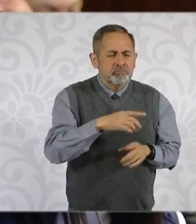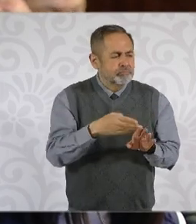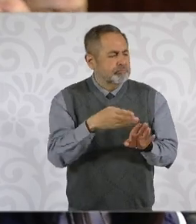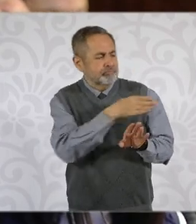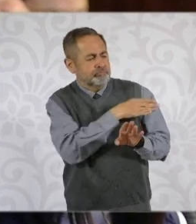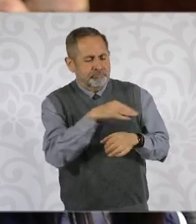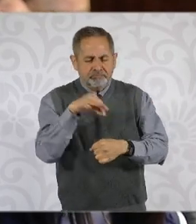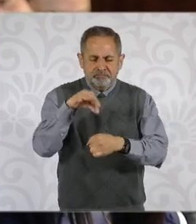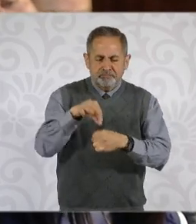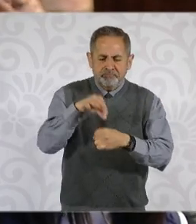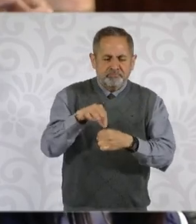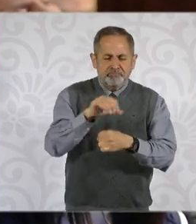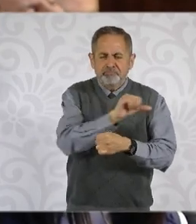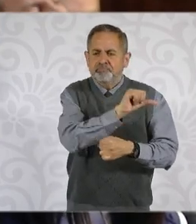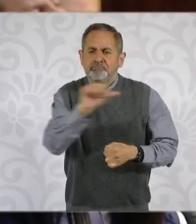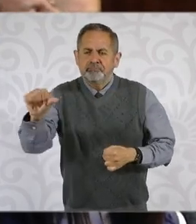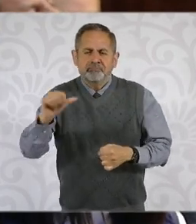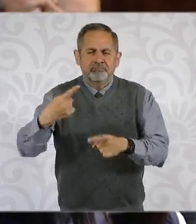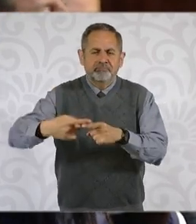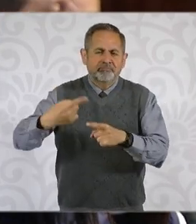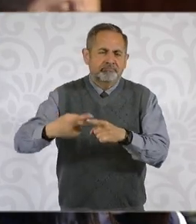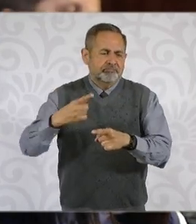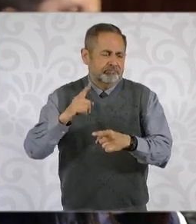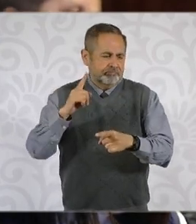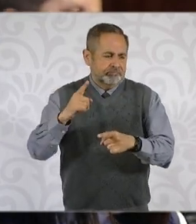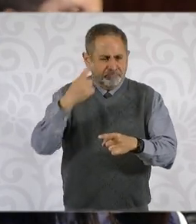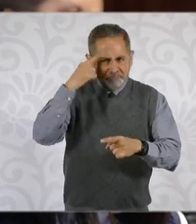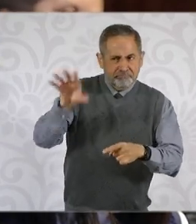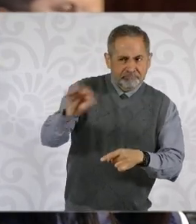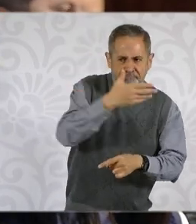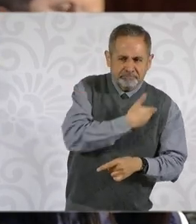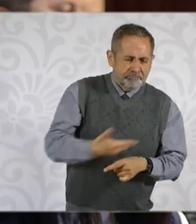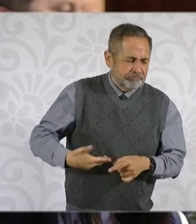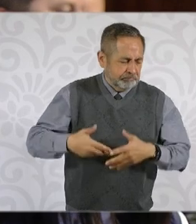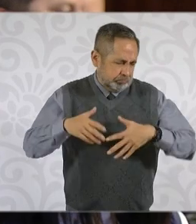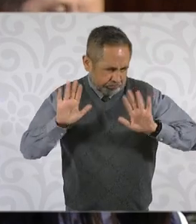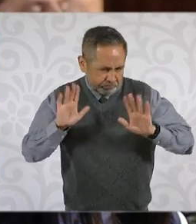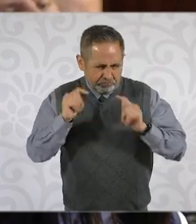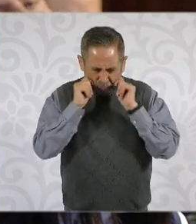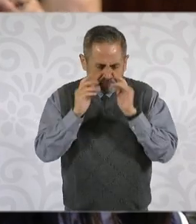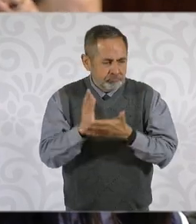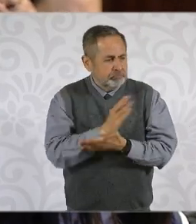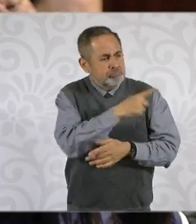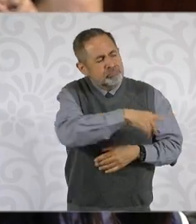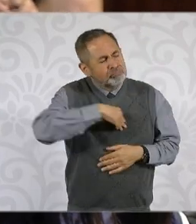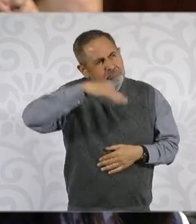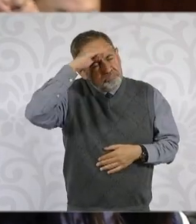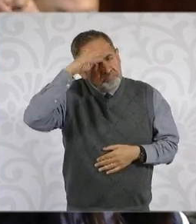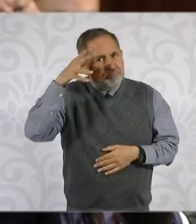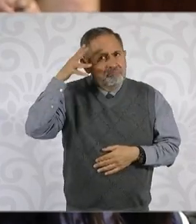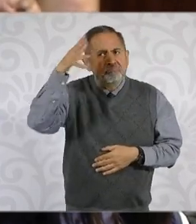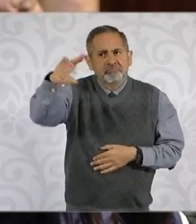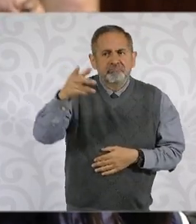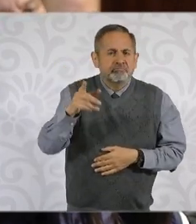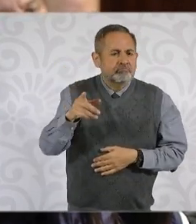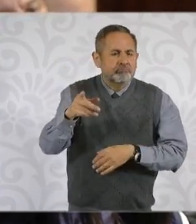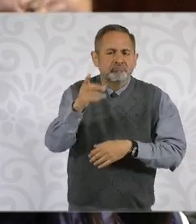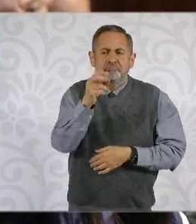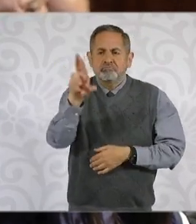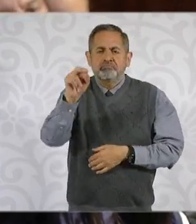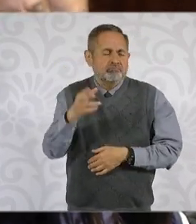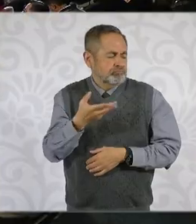votado para presidente, así dice, ¿usted cómo piensa que va a ser la doctora Claudia Sheinbaum como